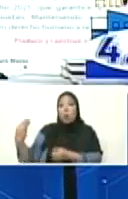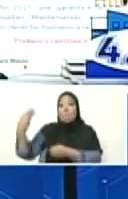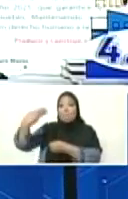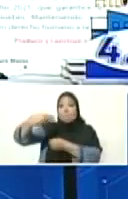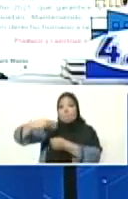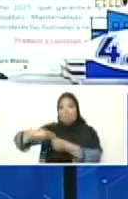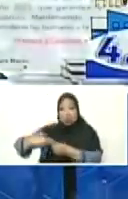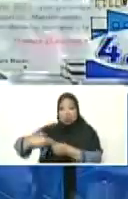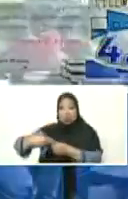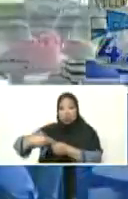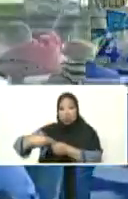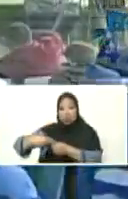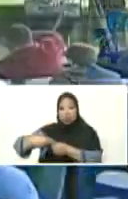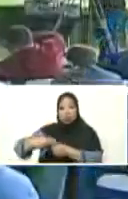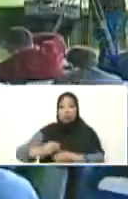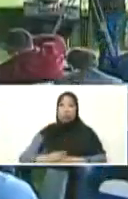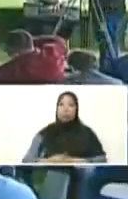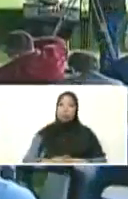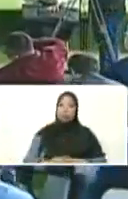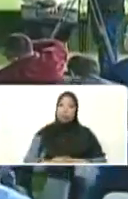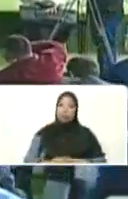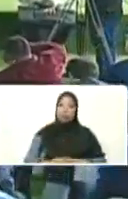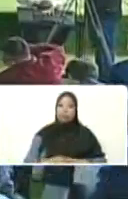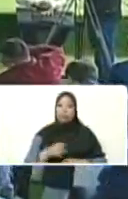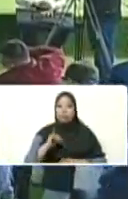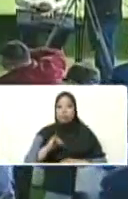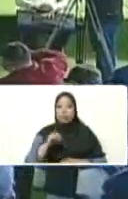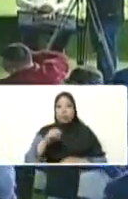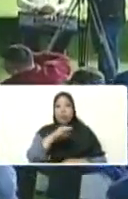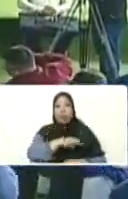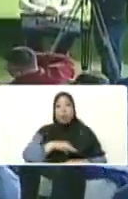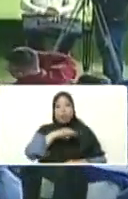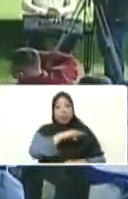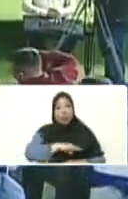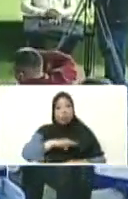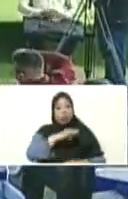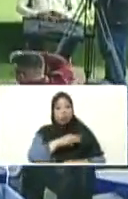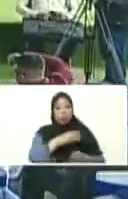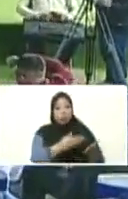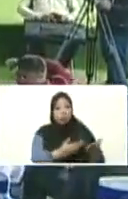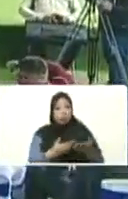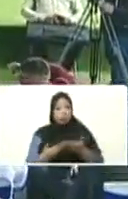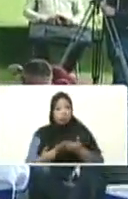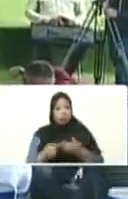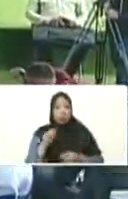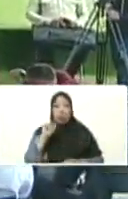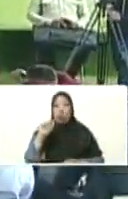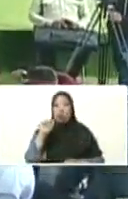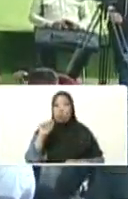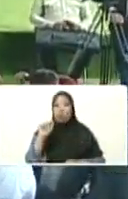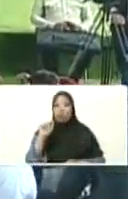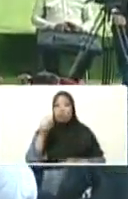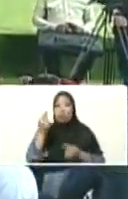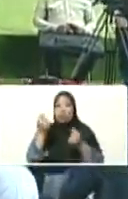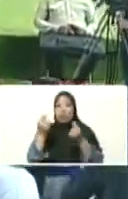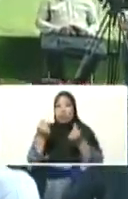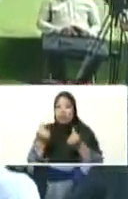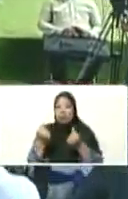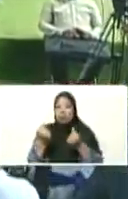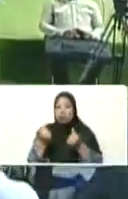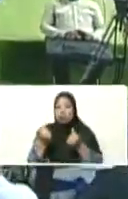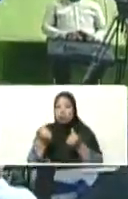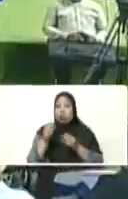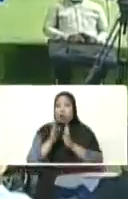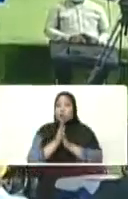todo lo que se ha hecho. Aquí me pasa el ministro un punto de cuenta, pasame un